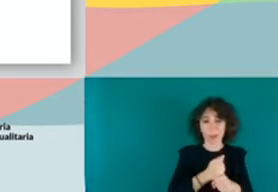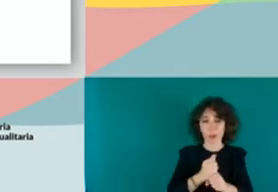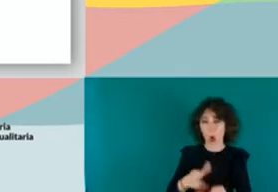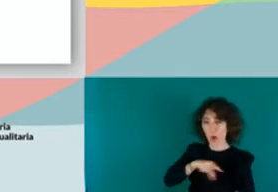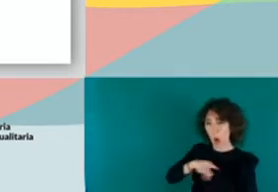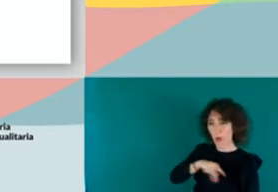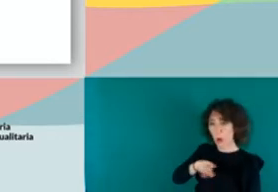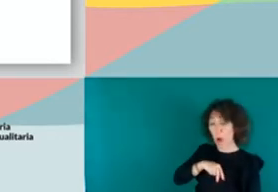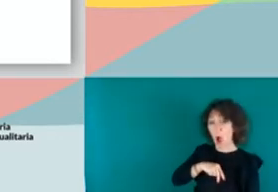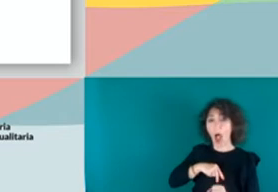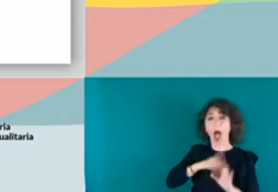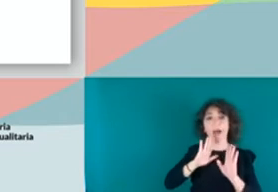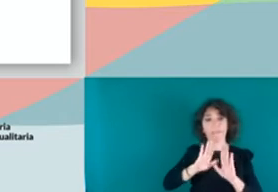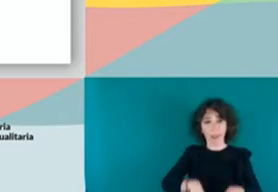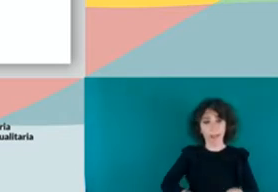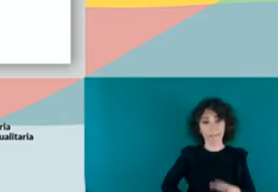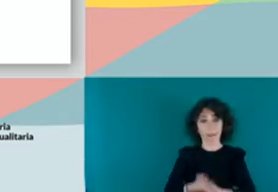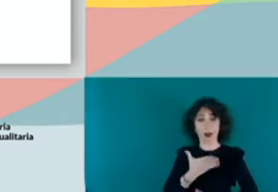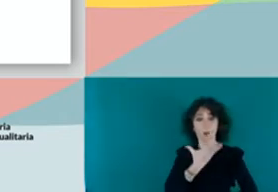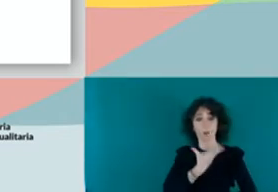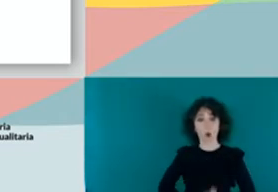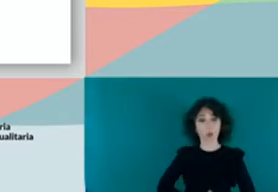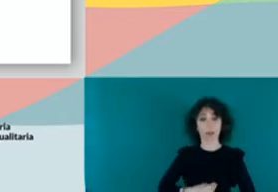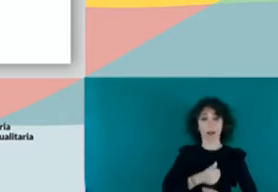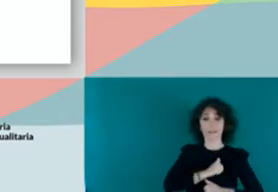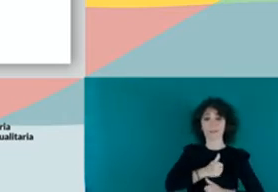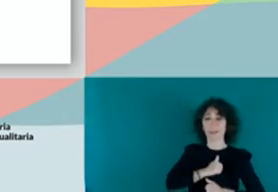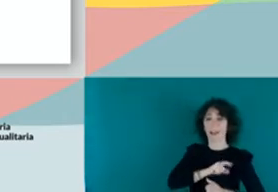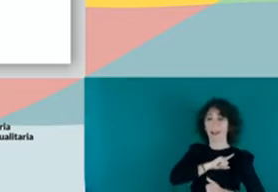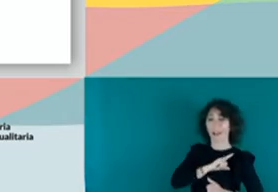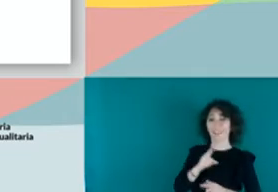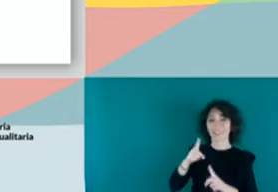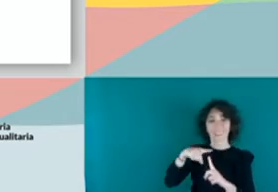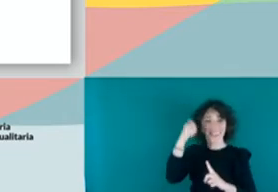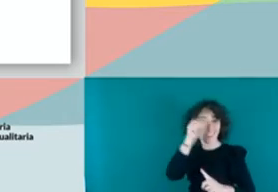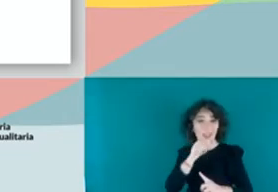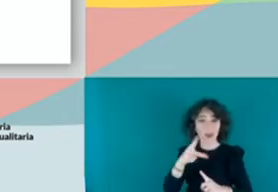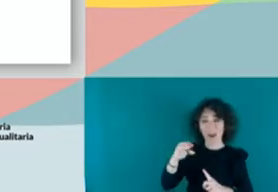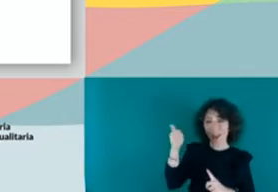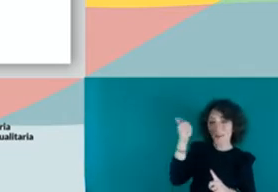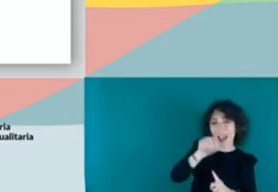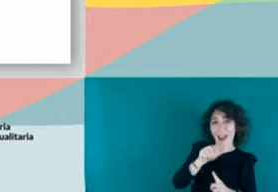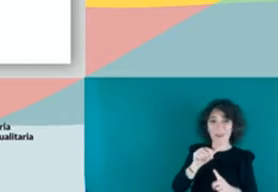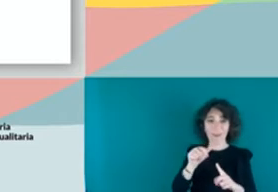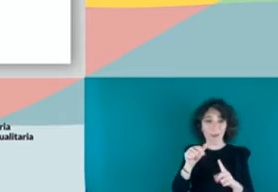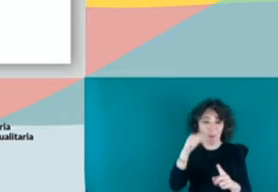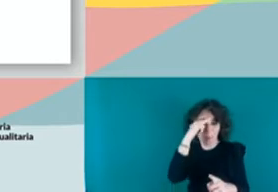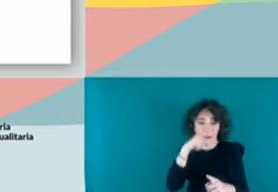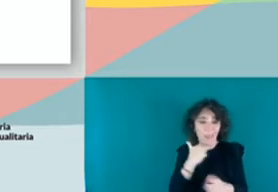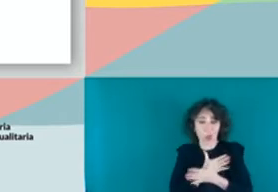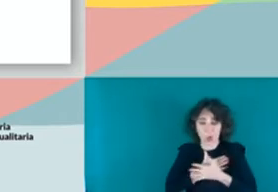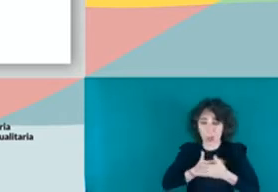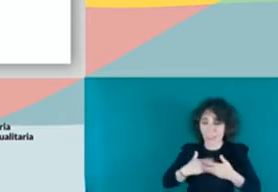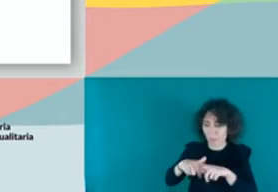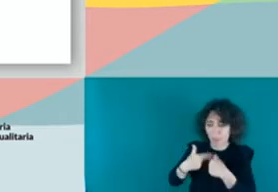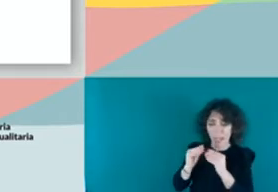a Murcia o a donde sea, donde le está esperando su tío, su hermano o su padre. Pues ahora lo que le